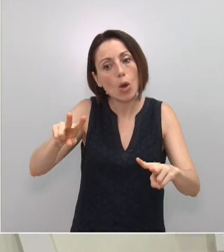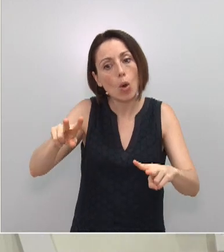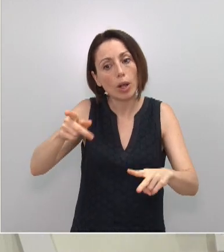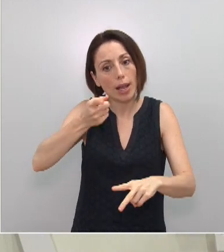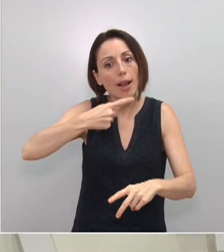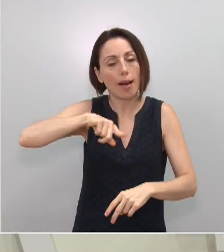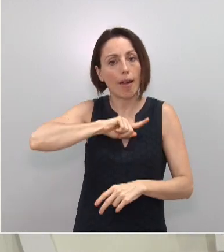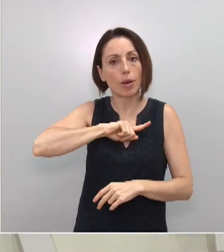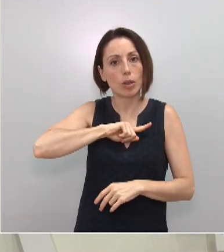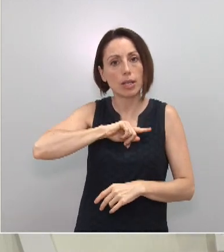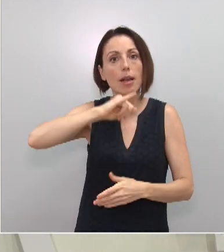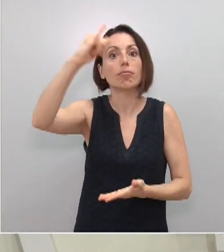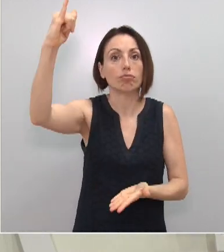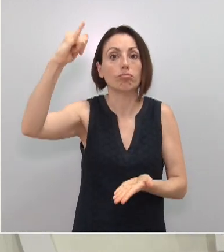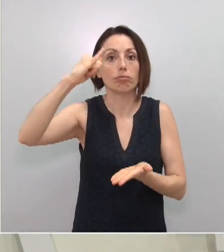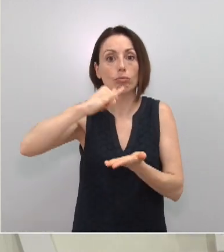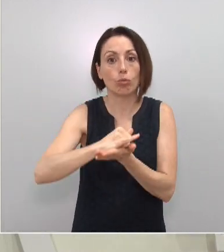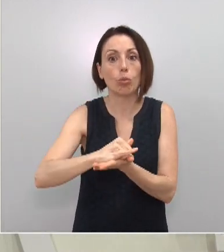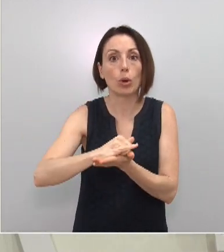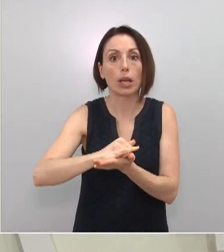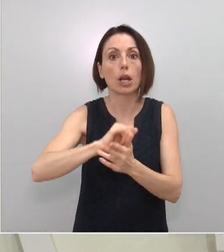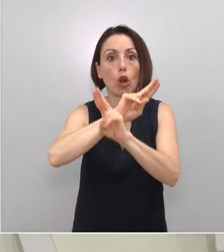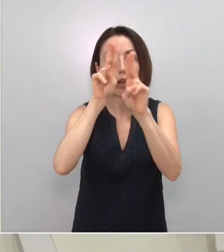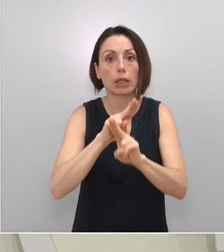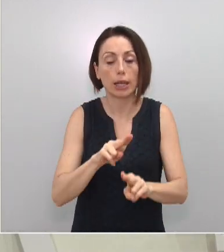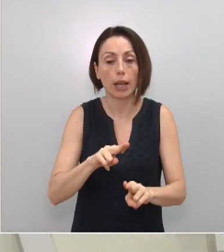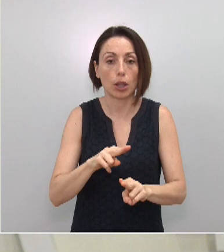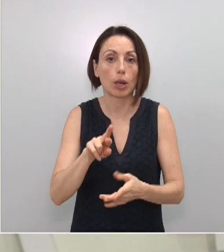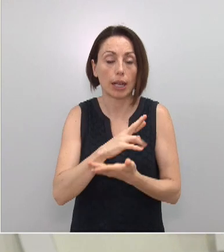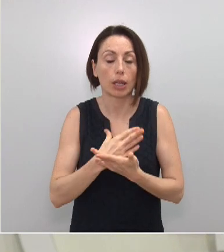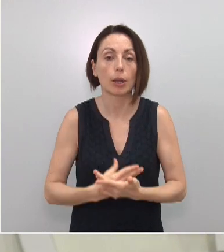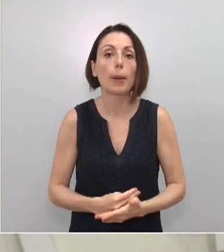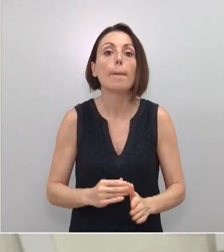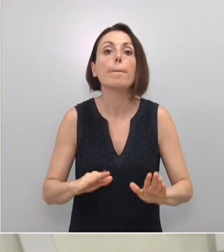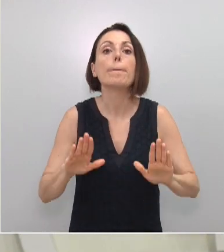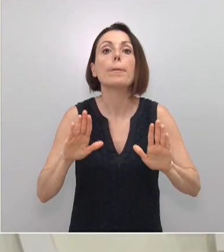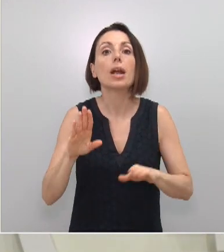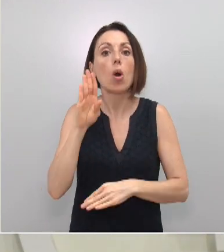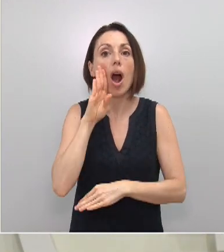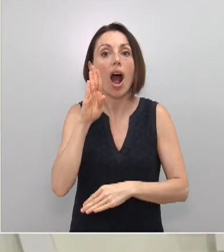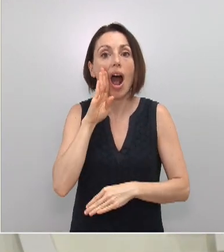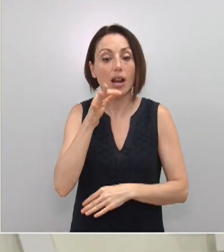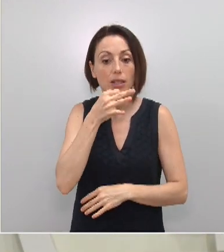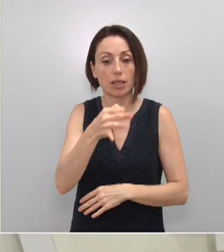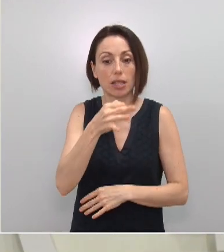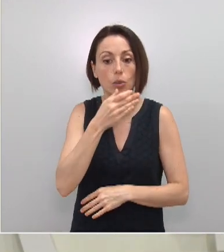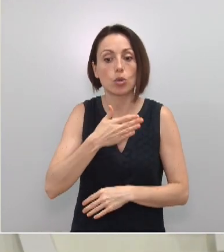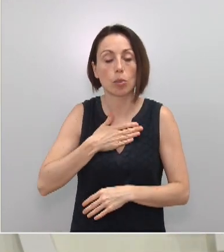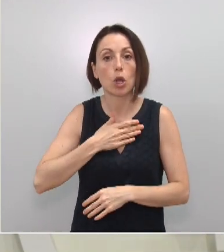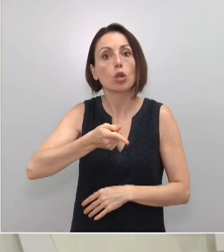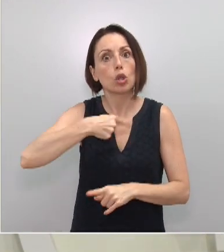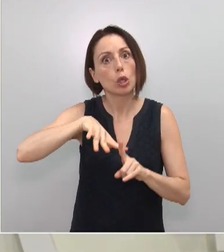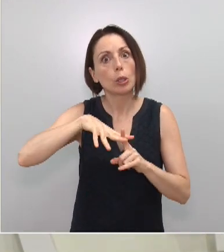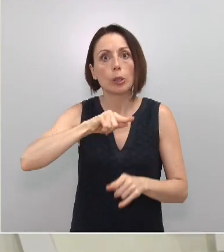habrá vuelos procedentes al aeropuerto internacional de la región de Murcia. En cualquier caso, como he comentado al principio de mi intervención, nos preocupa